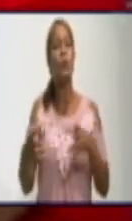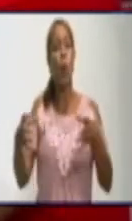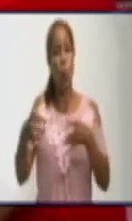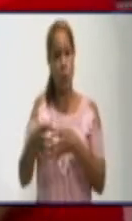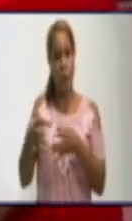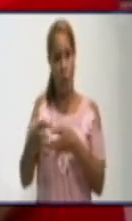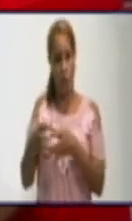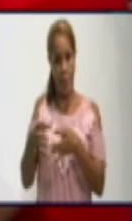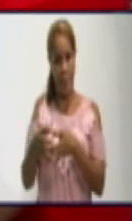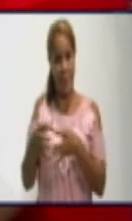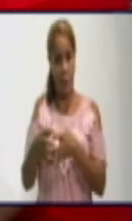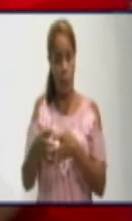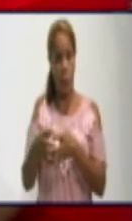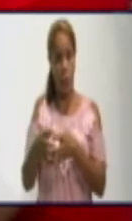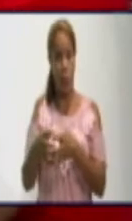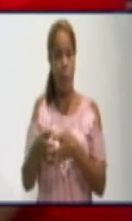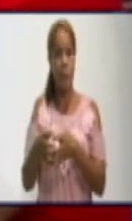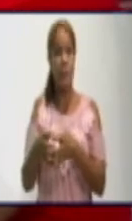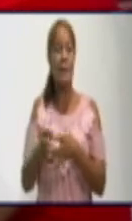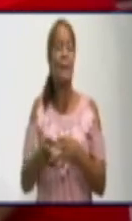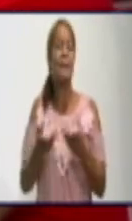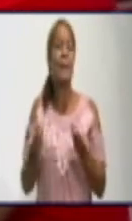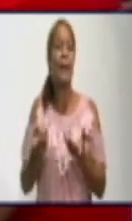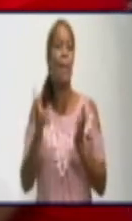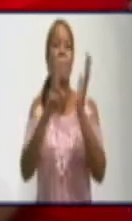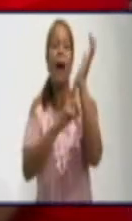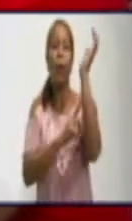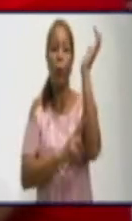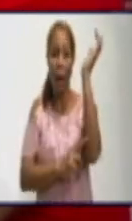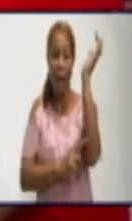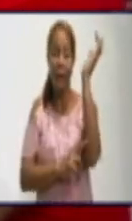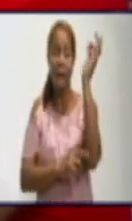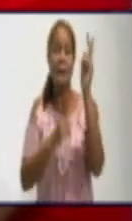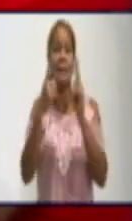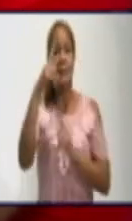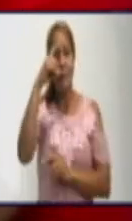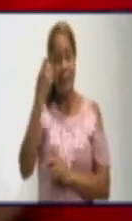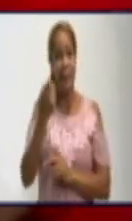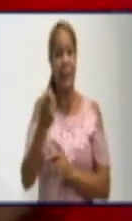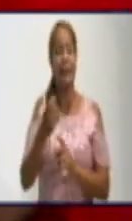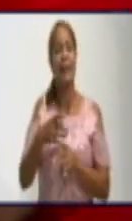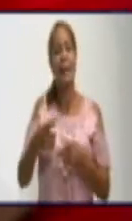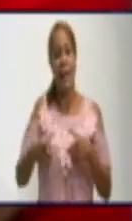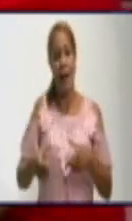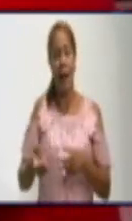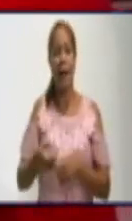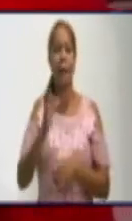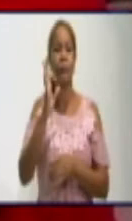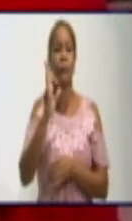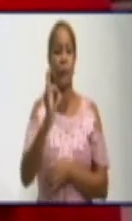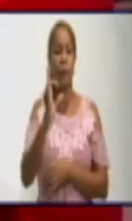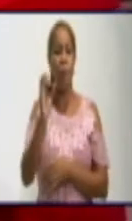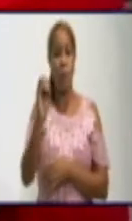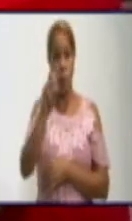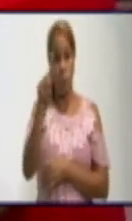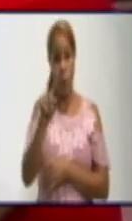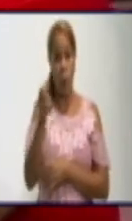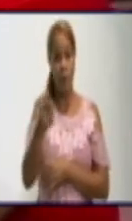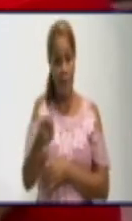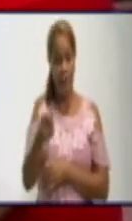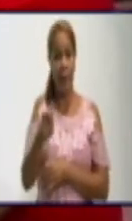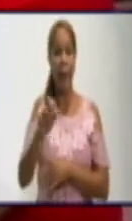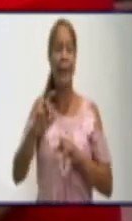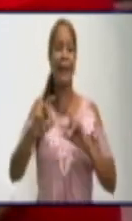valora si su fosa es reiterativa. Si su fosa es reiterativa, se incluye en el listado de ese municipio y